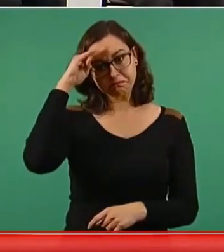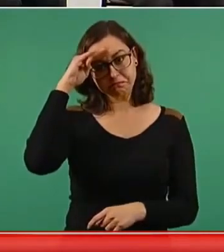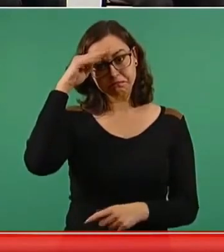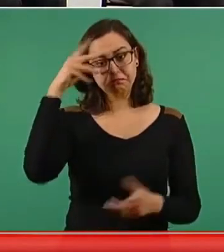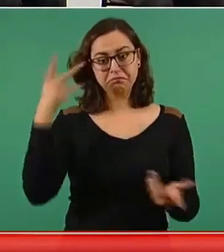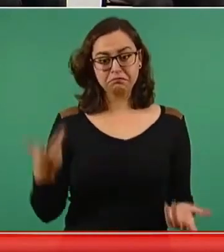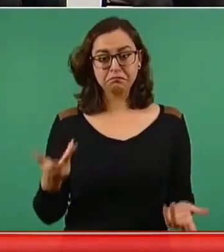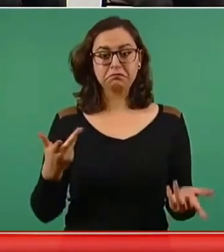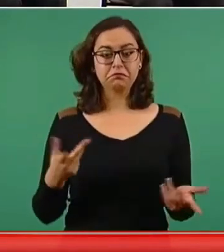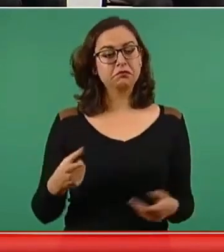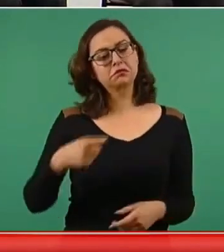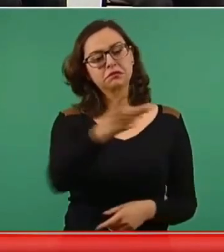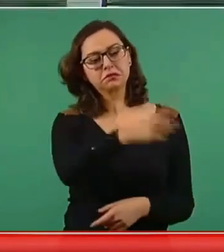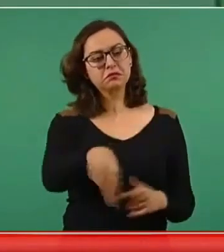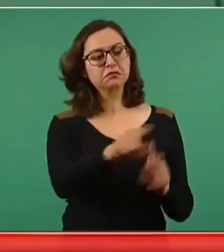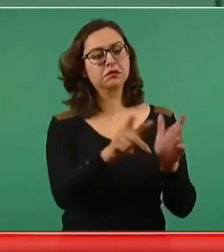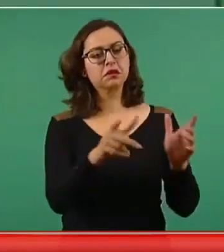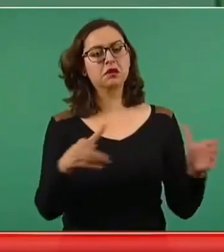nuestros adversarios.